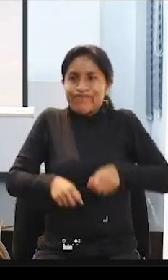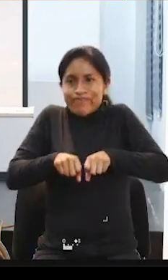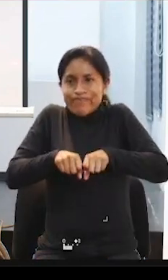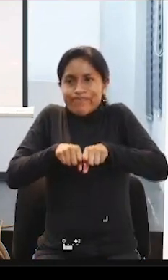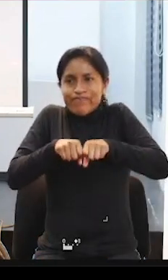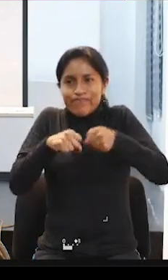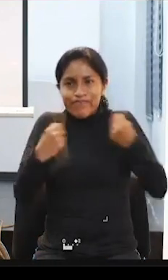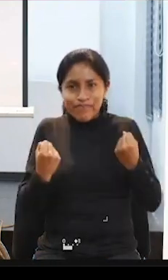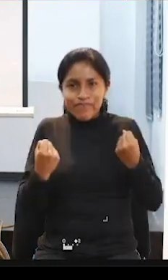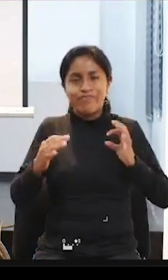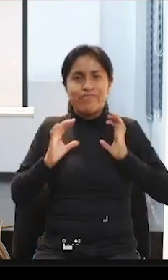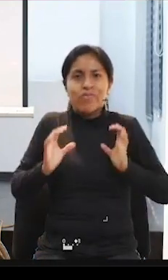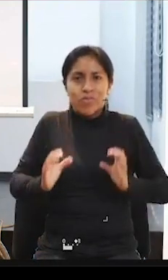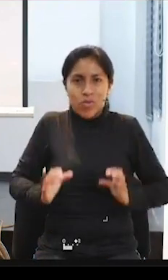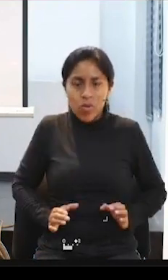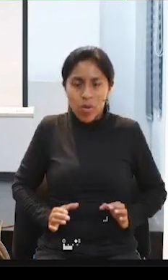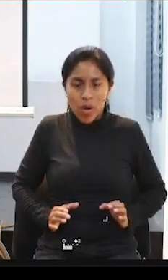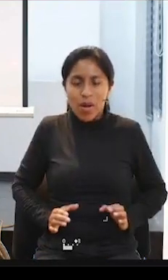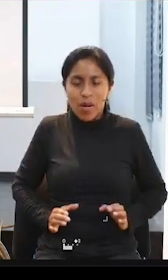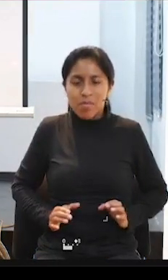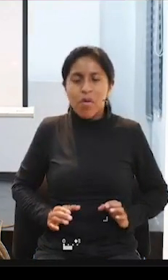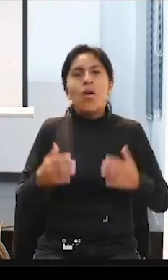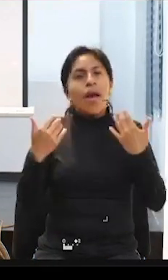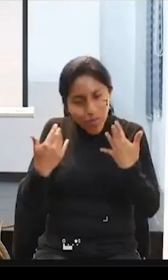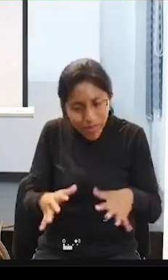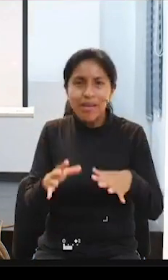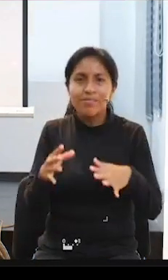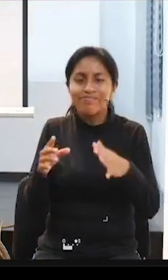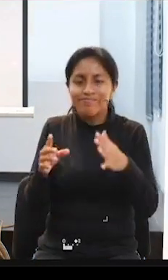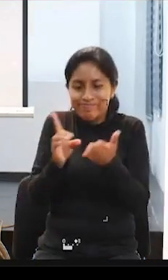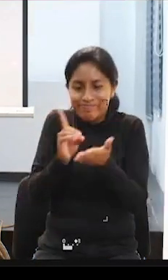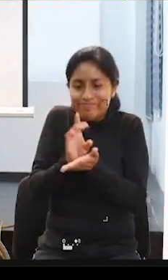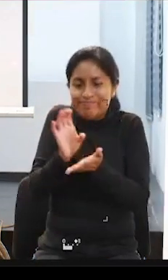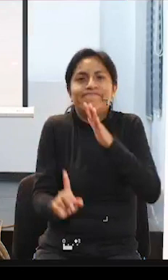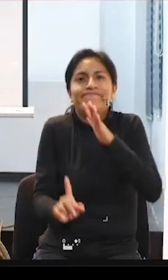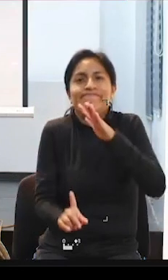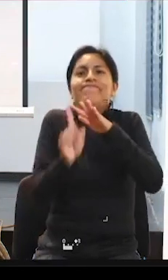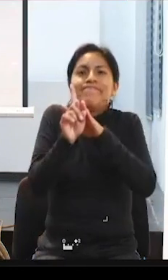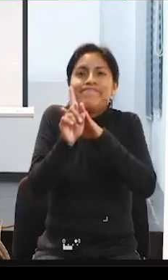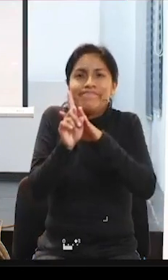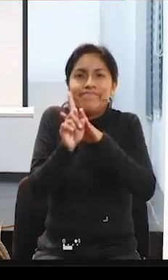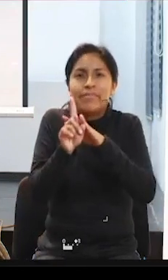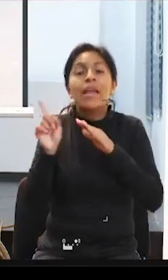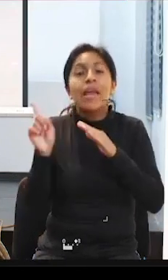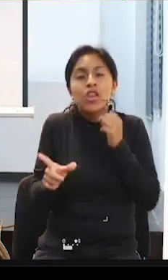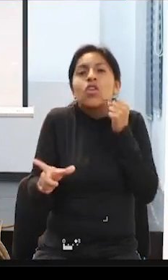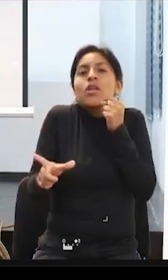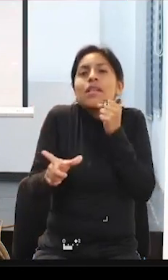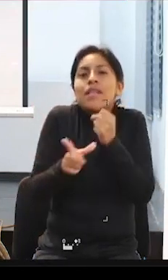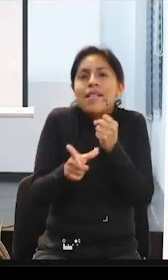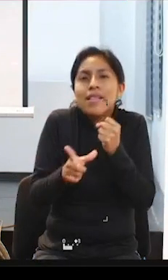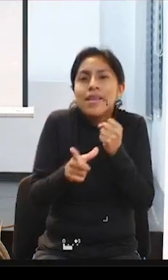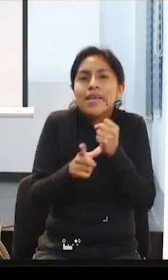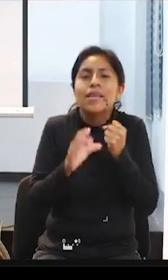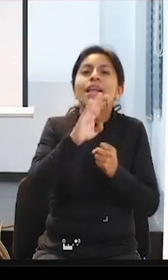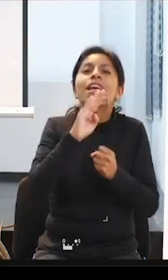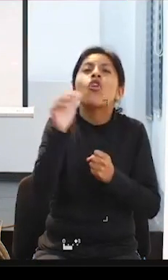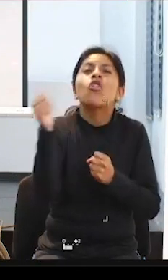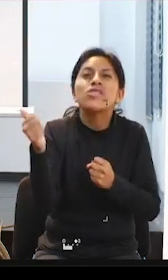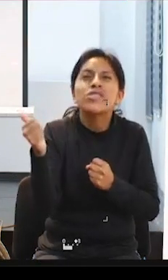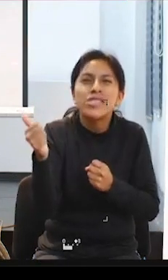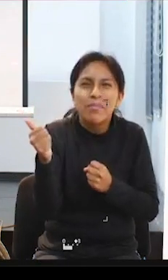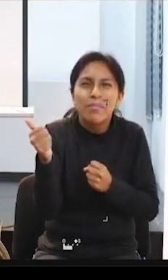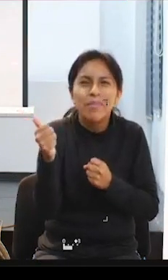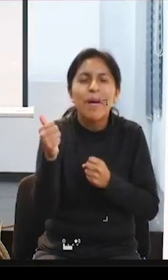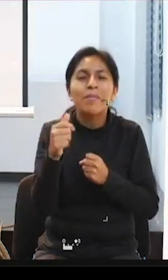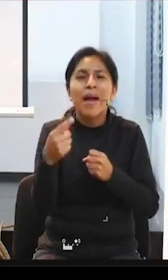por la preservación de los derechos de las personas con discapacidad y fue dirigente representante de Chiquisaca en la Caravana Nacional de